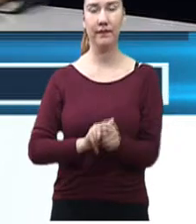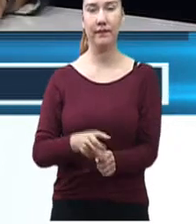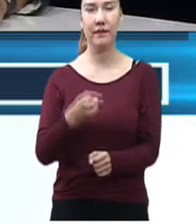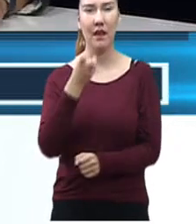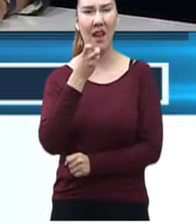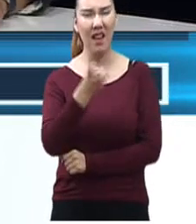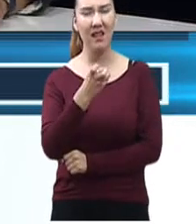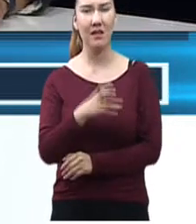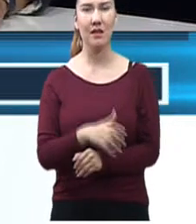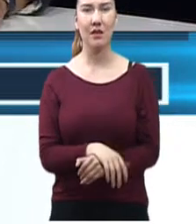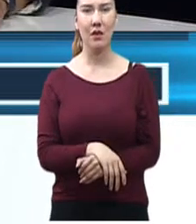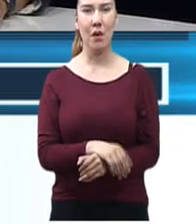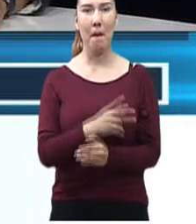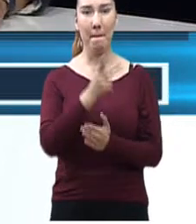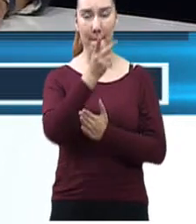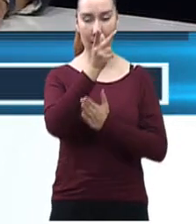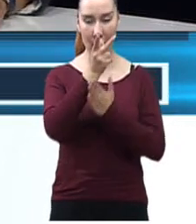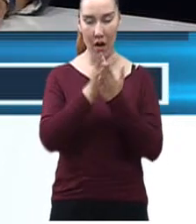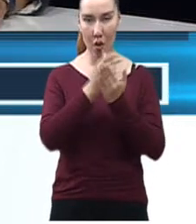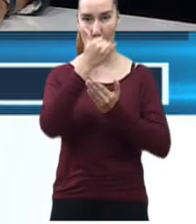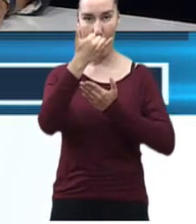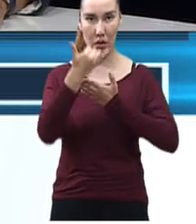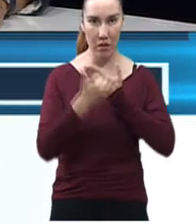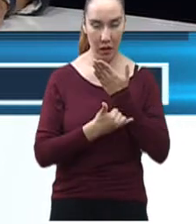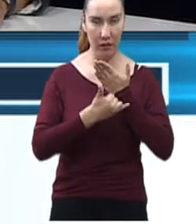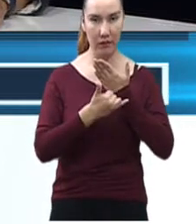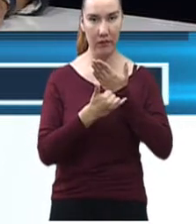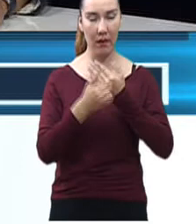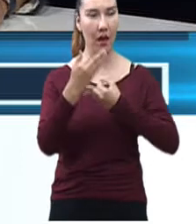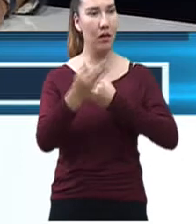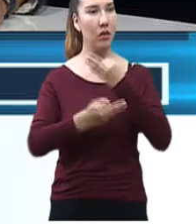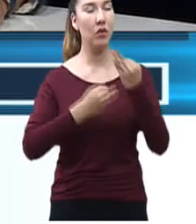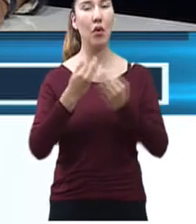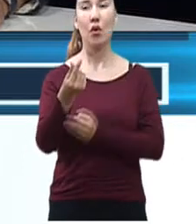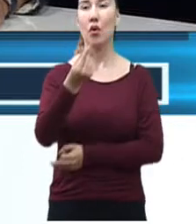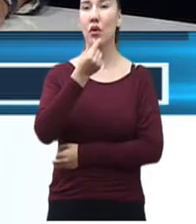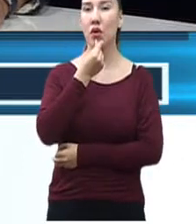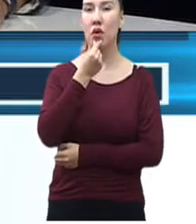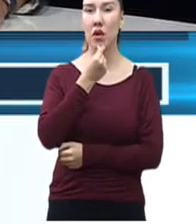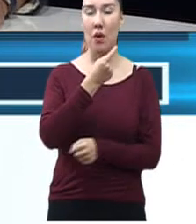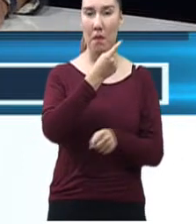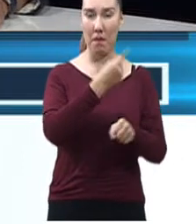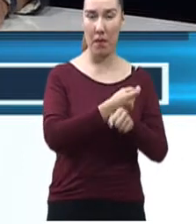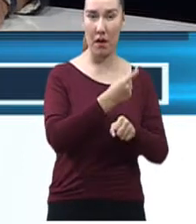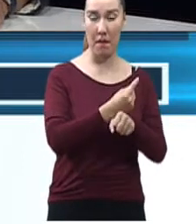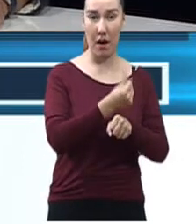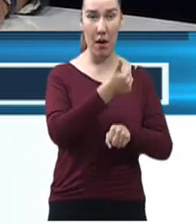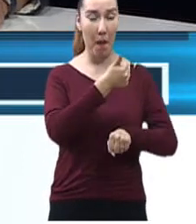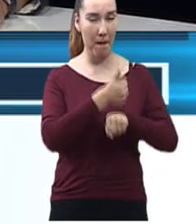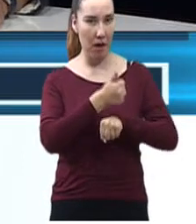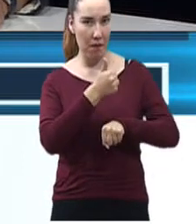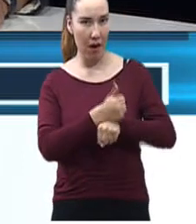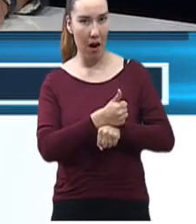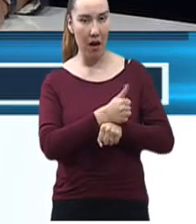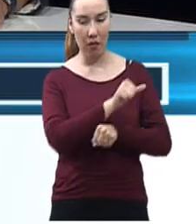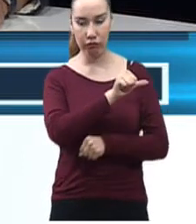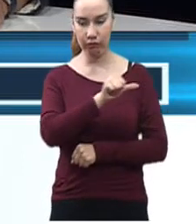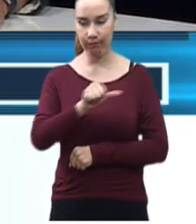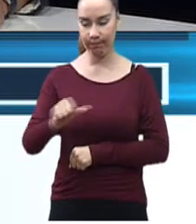queremos implementar para todos aquellos pequeños desde primero de primaria y secundaria,